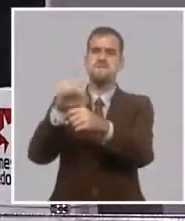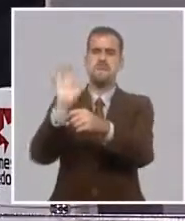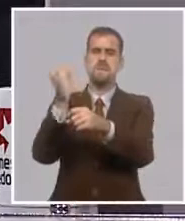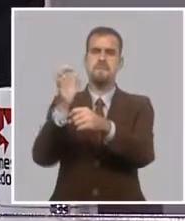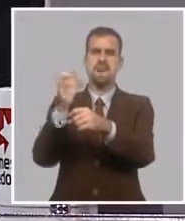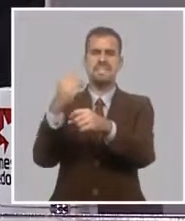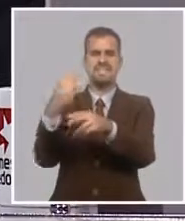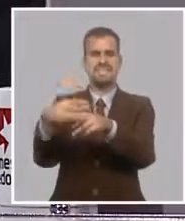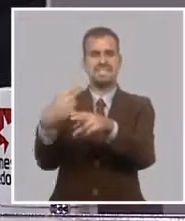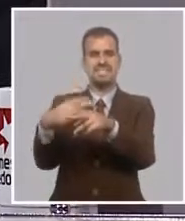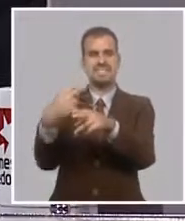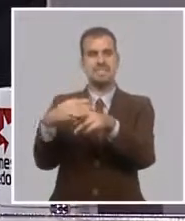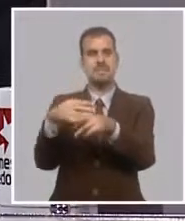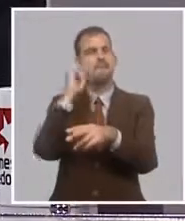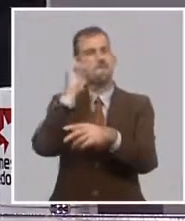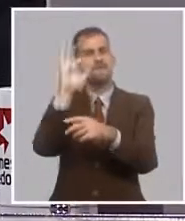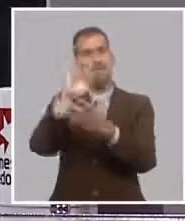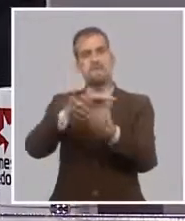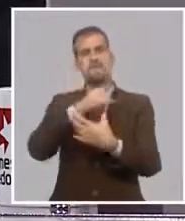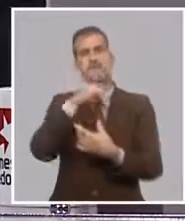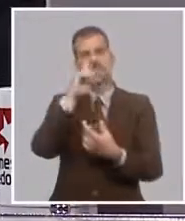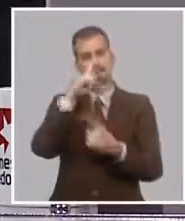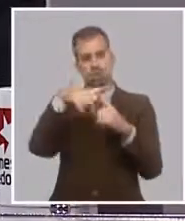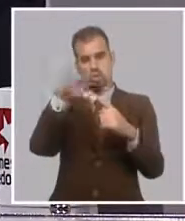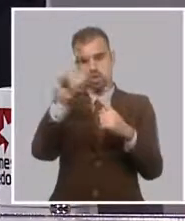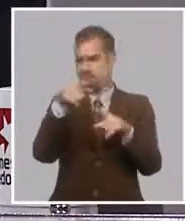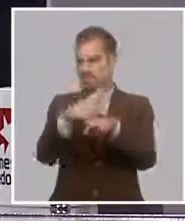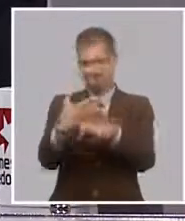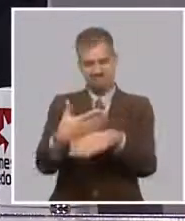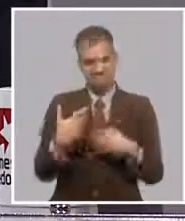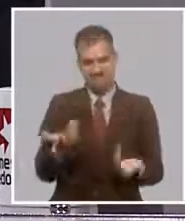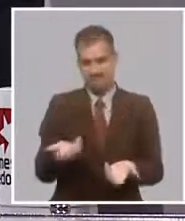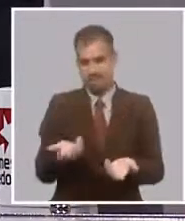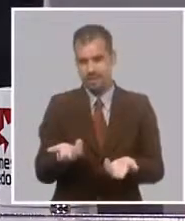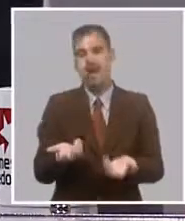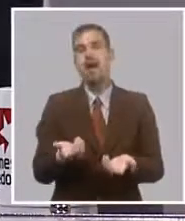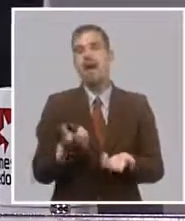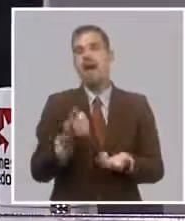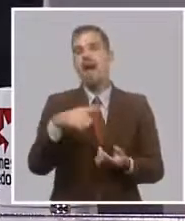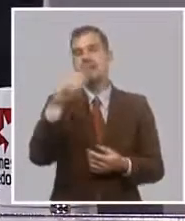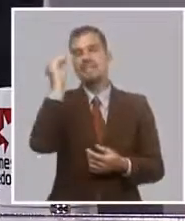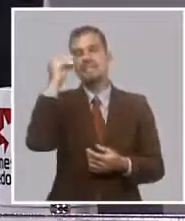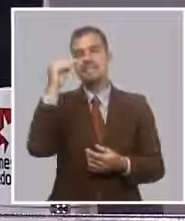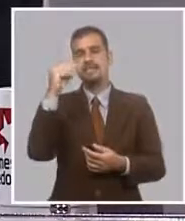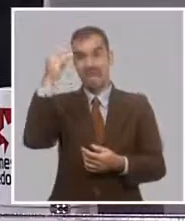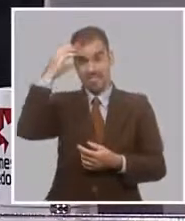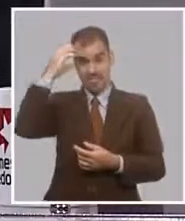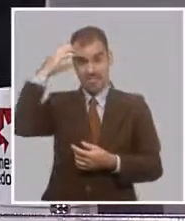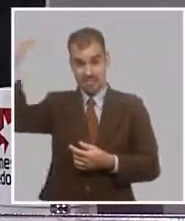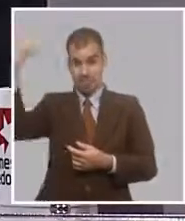conceptos diferentes. La banca de fomento, generalmente, en el mundo es a partir de recursos del Estado y se